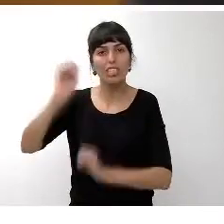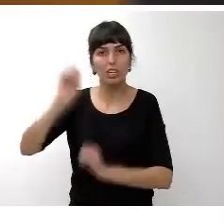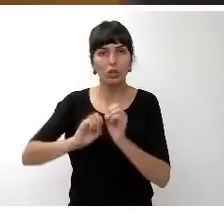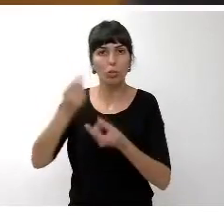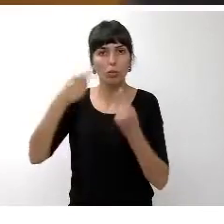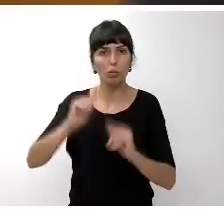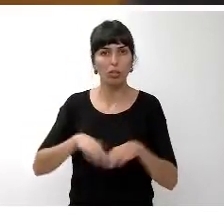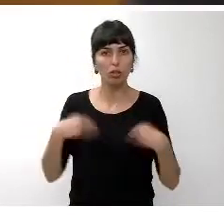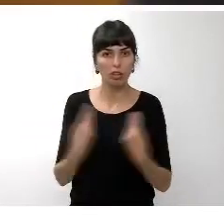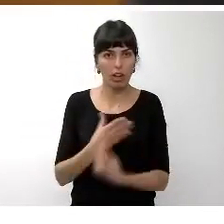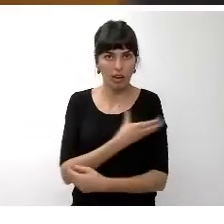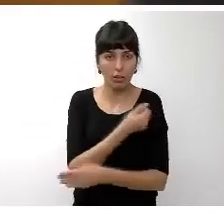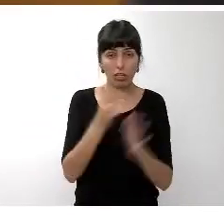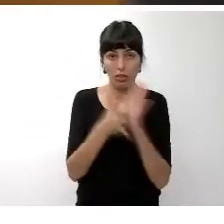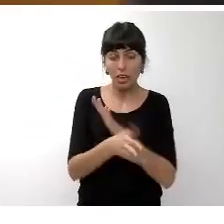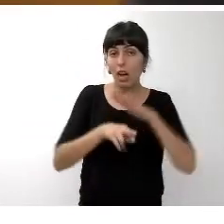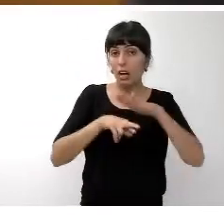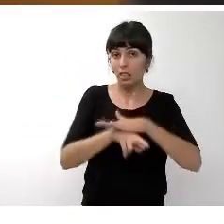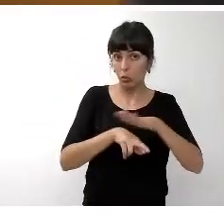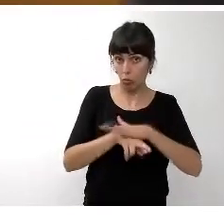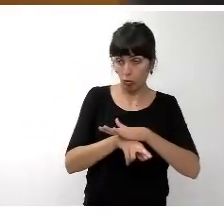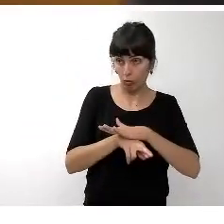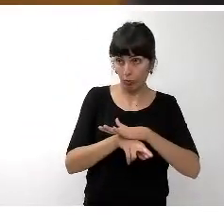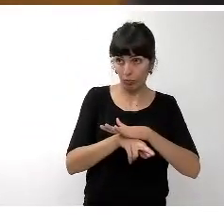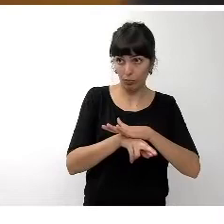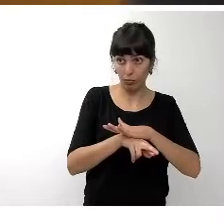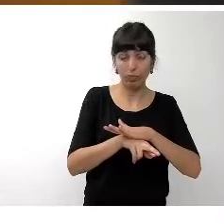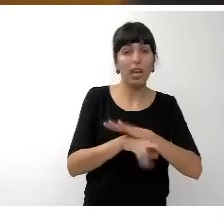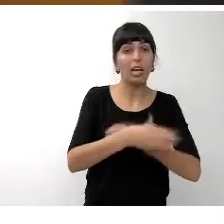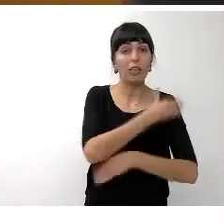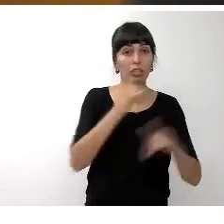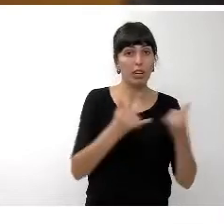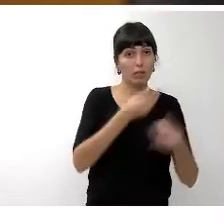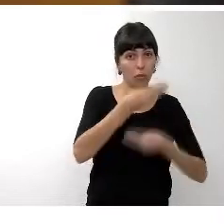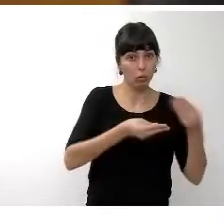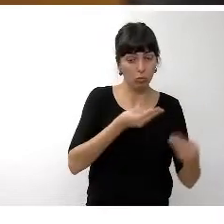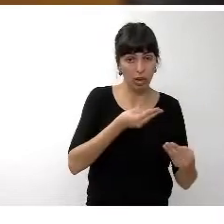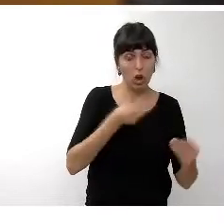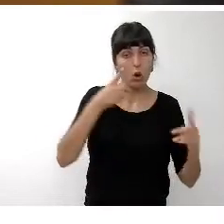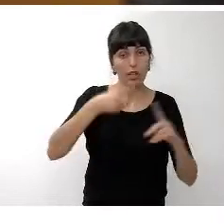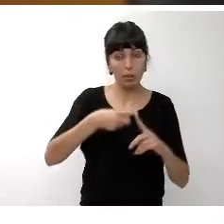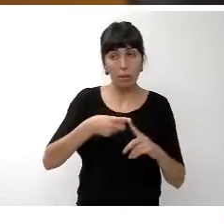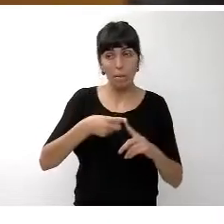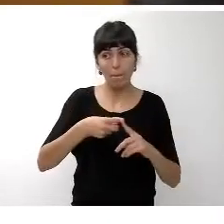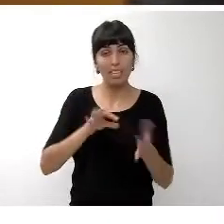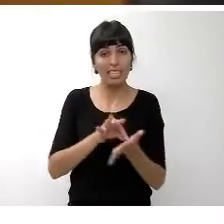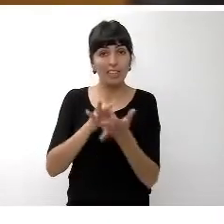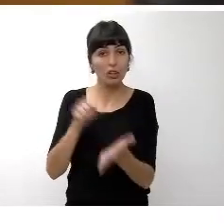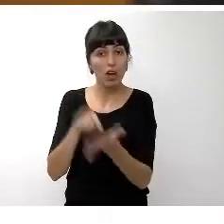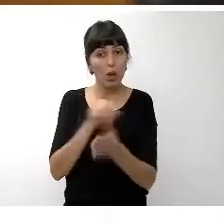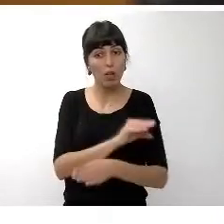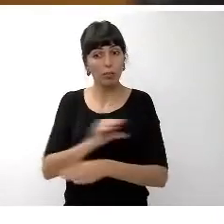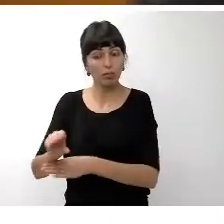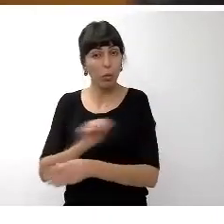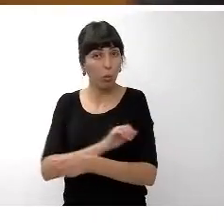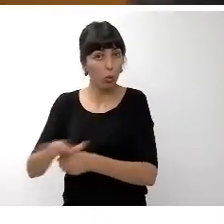corporación es decir los recursos que destina el cabildo insular de Tenerife para atender al servicio de la deuda es